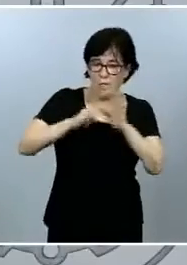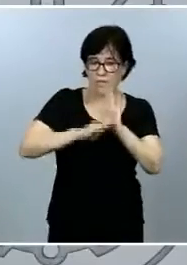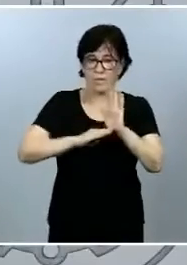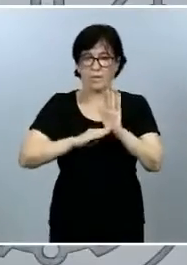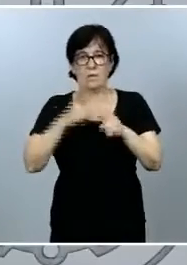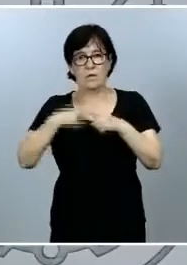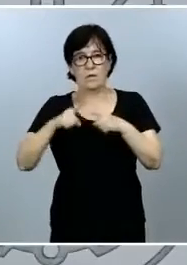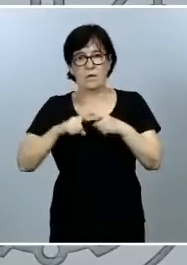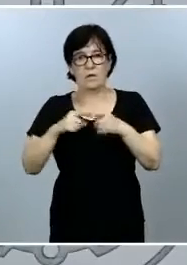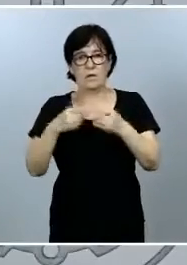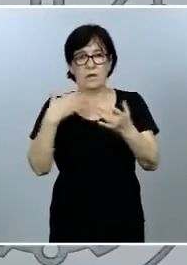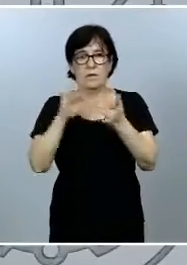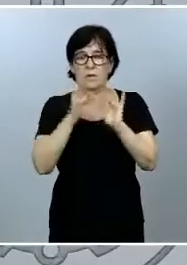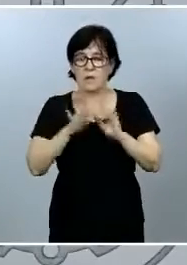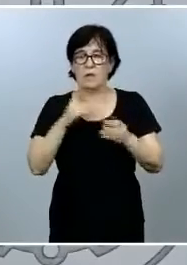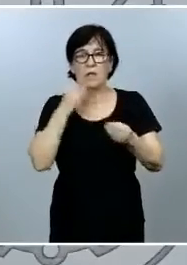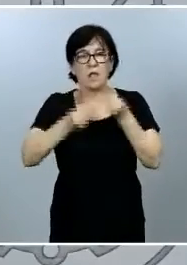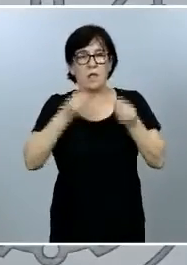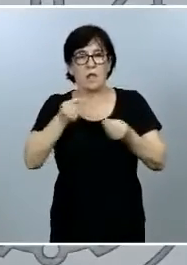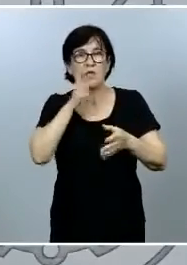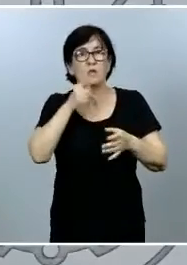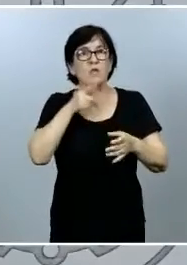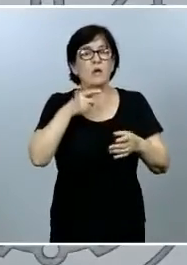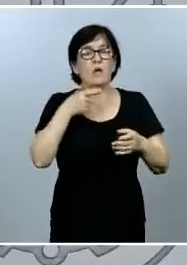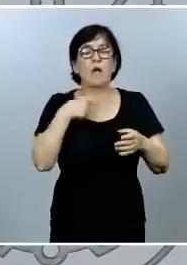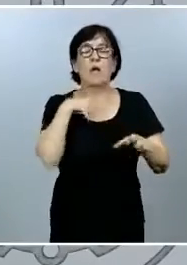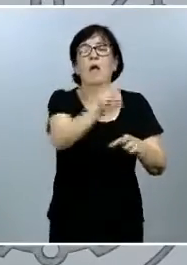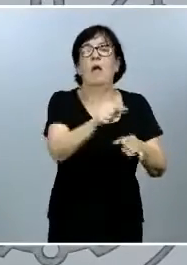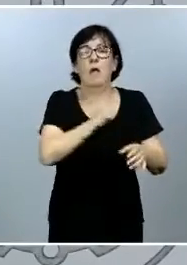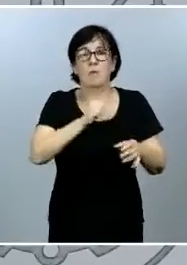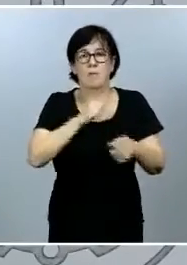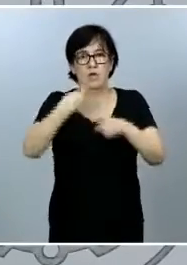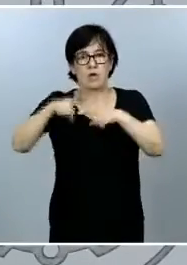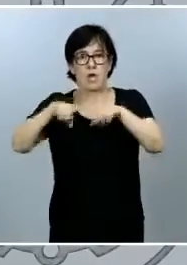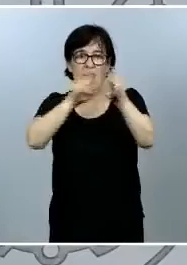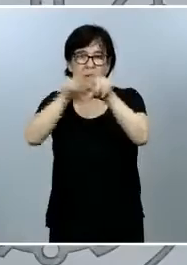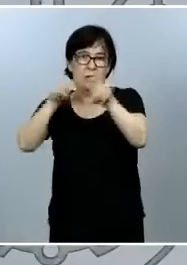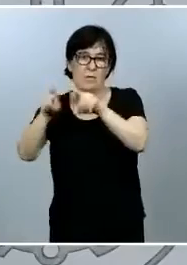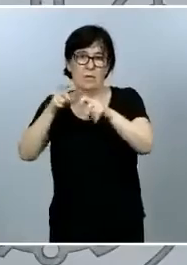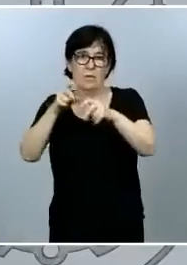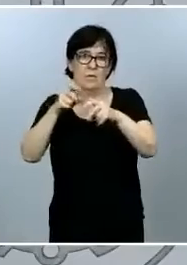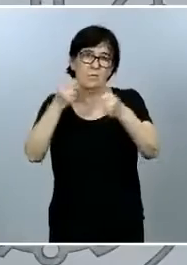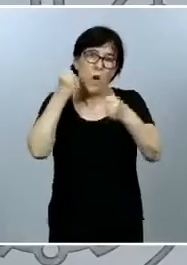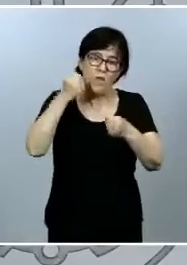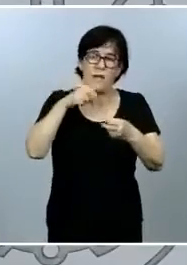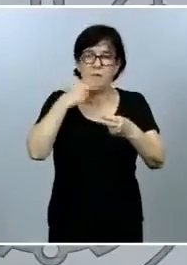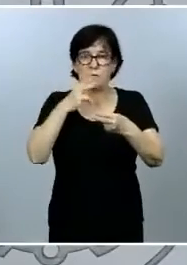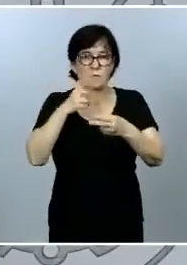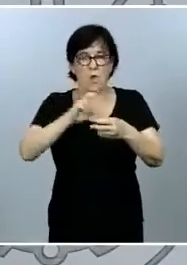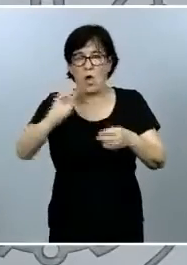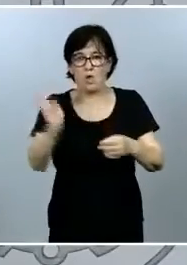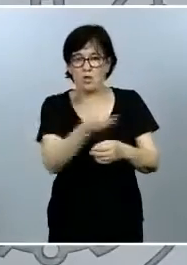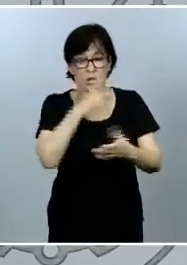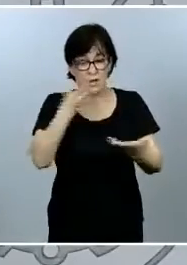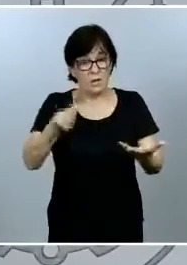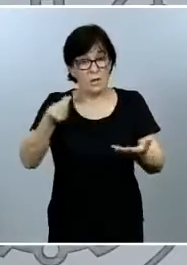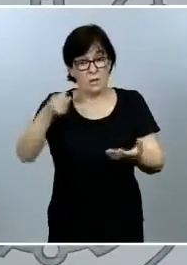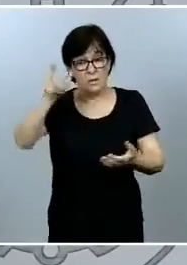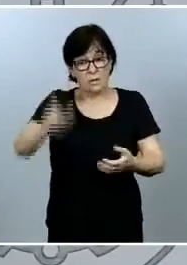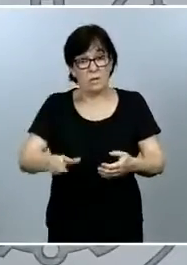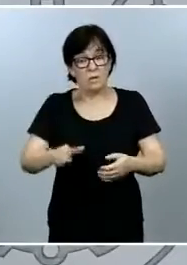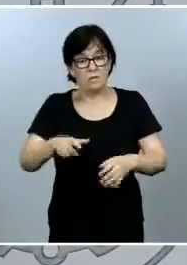relaciones de injerencia en determinados poderes o en determinados otros creo que desde el principio de la llegada del señor Sánchez